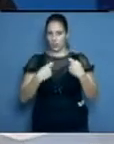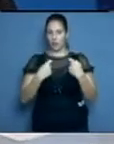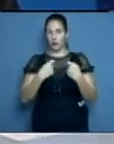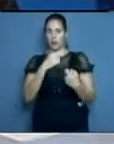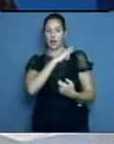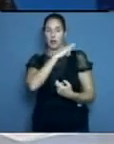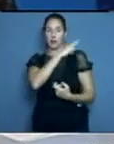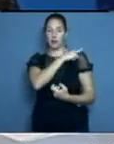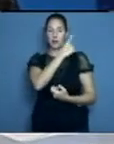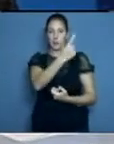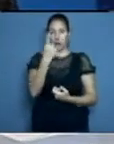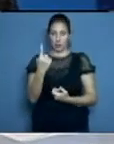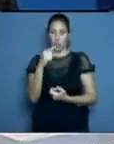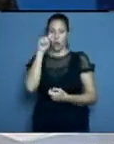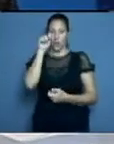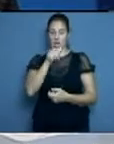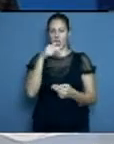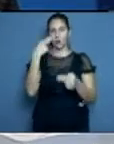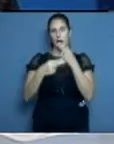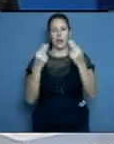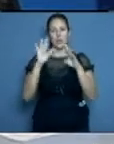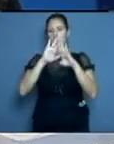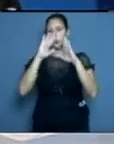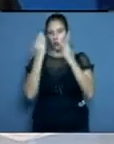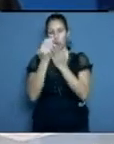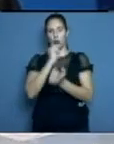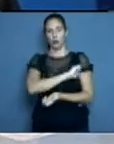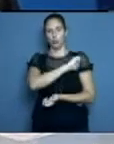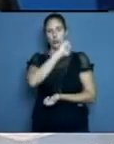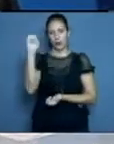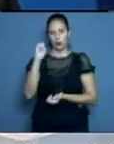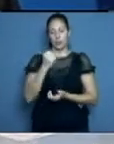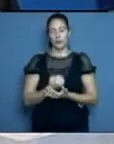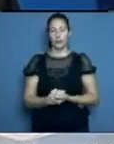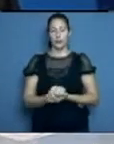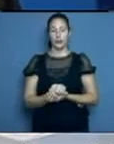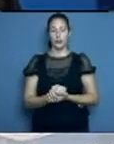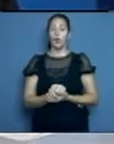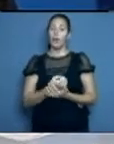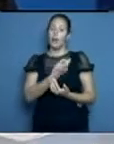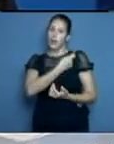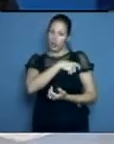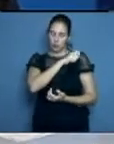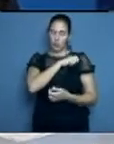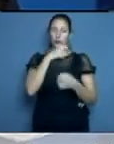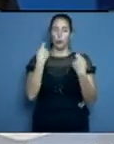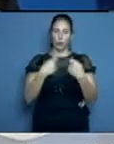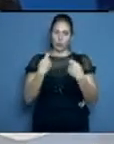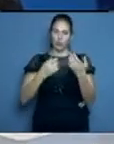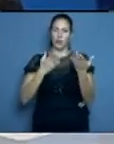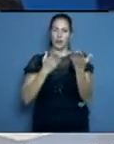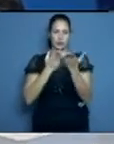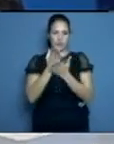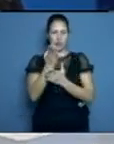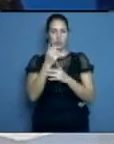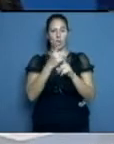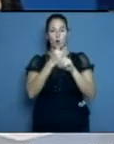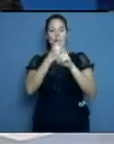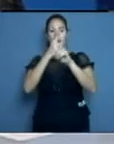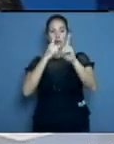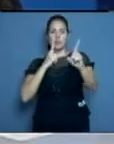invencible. La población que tome las medidas de prevención, de precaución, de distanciamiento físico. A veces